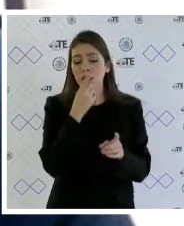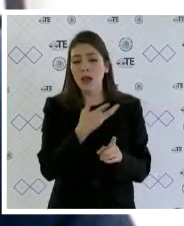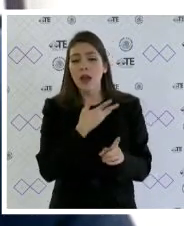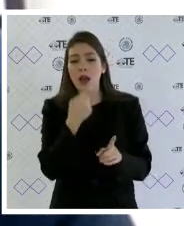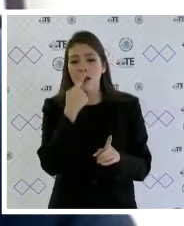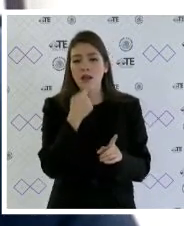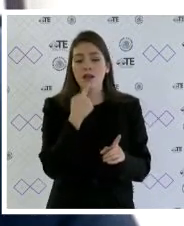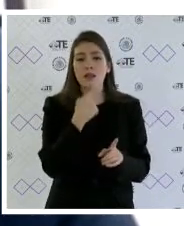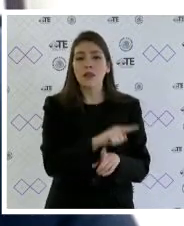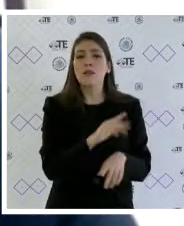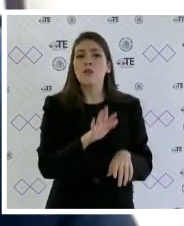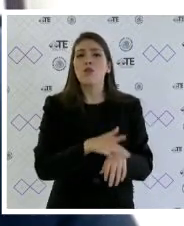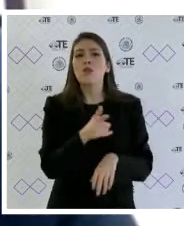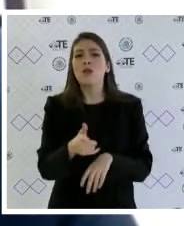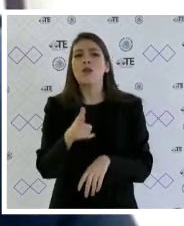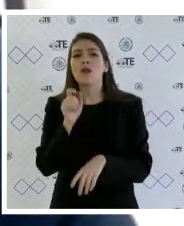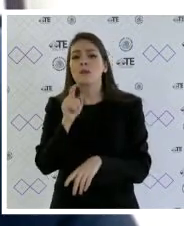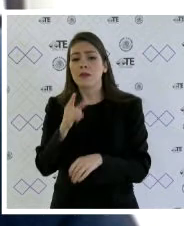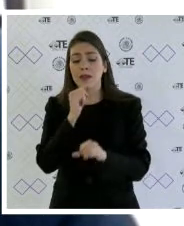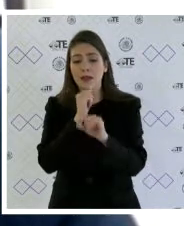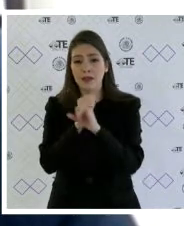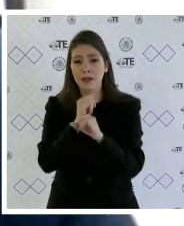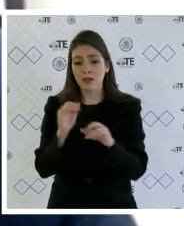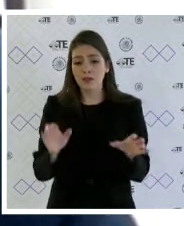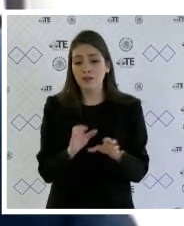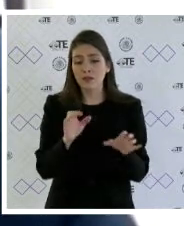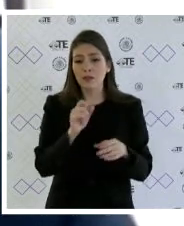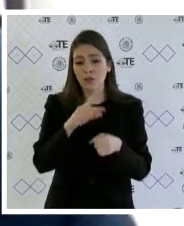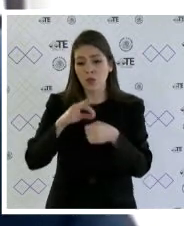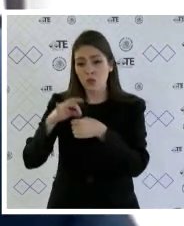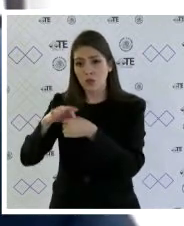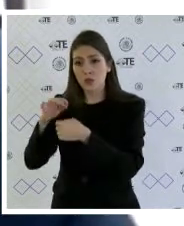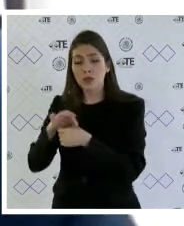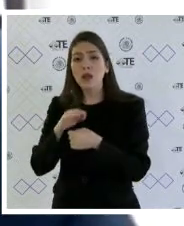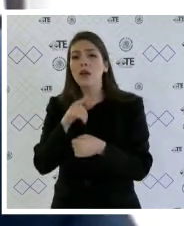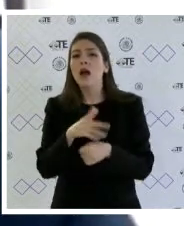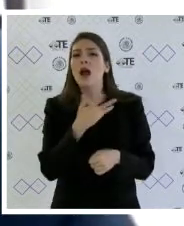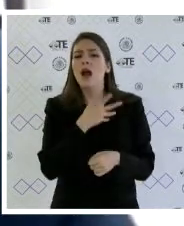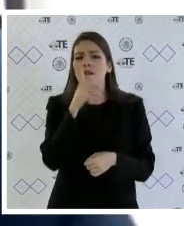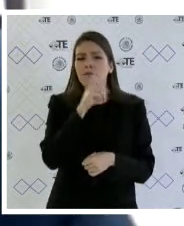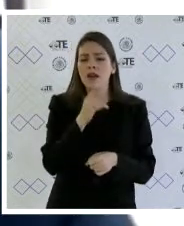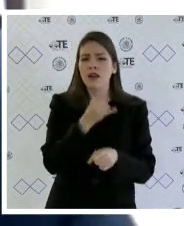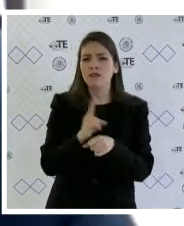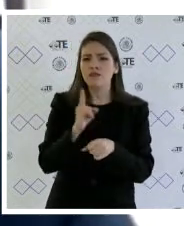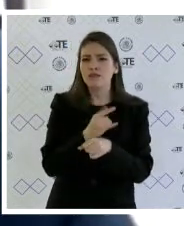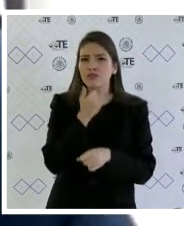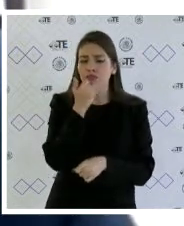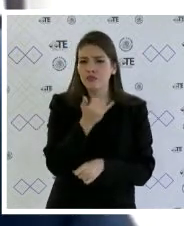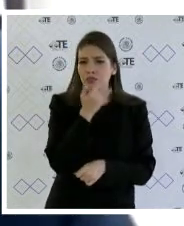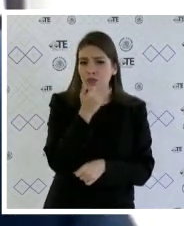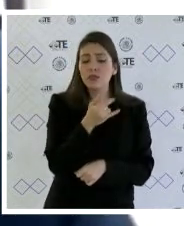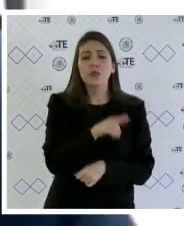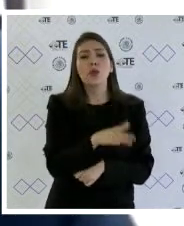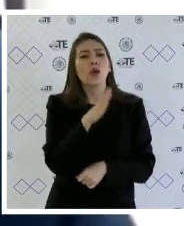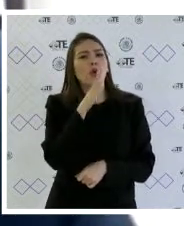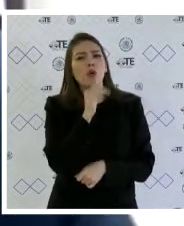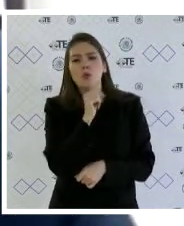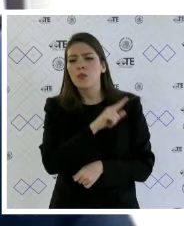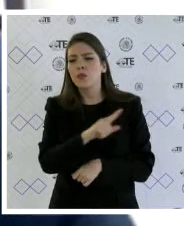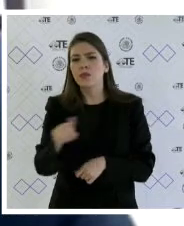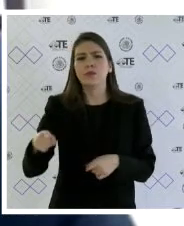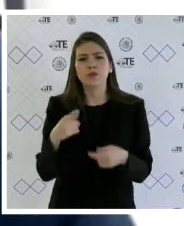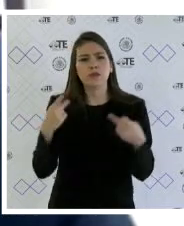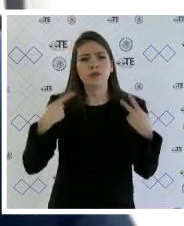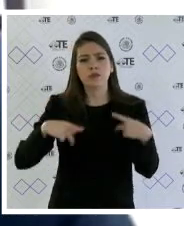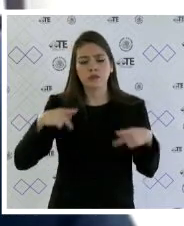fallas en el sistema electrónico de votación mientras que produjeron en esencia un impedimento para que las personas